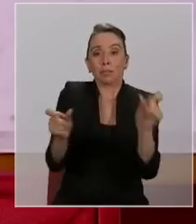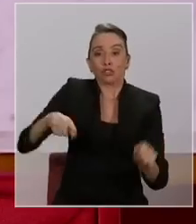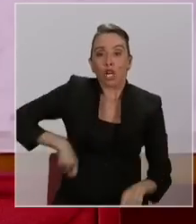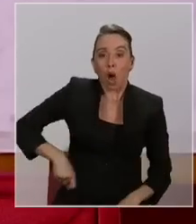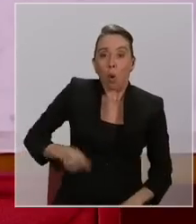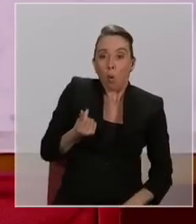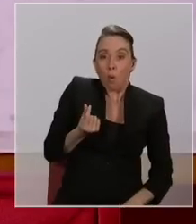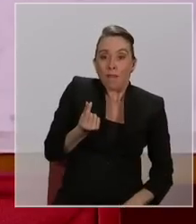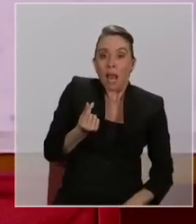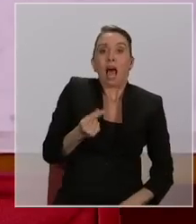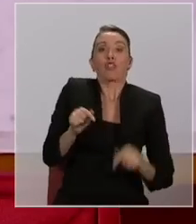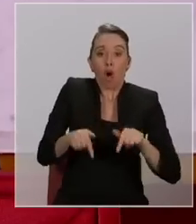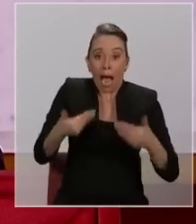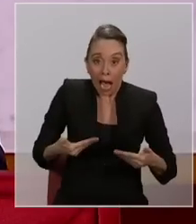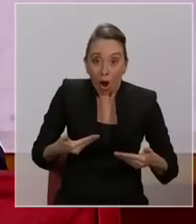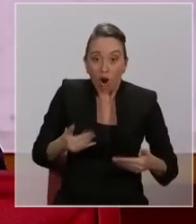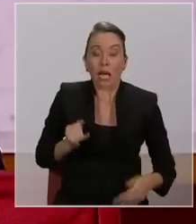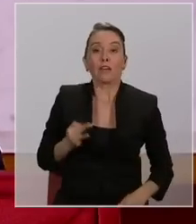actuales y futuros.